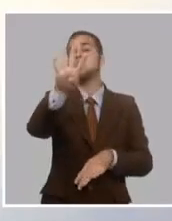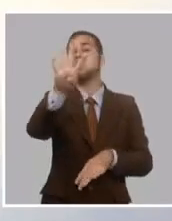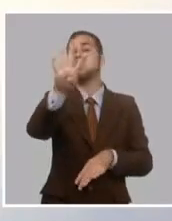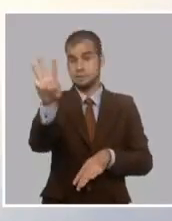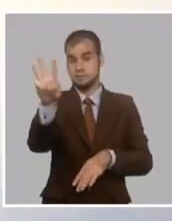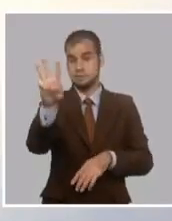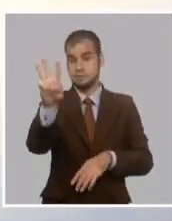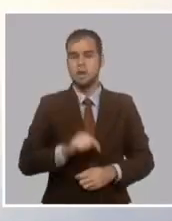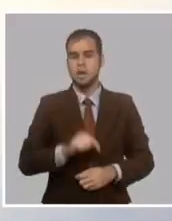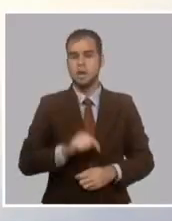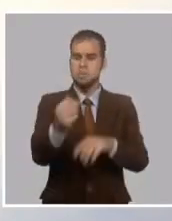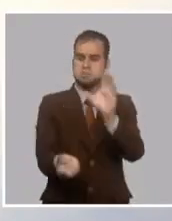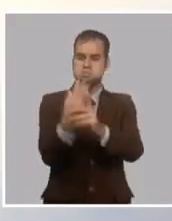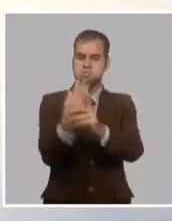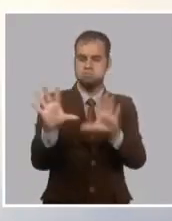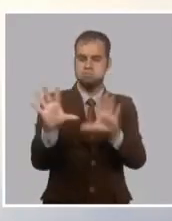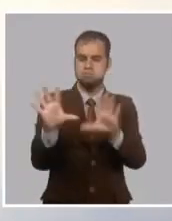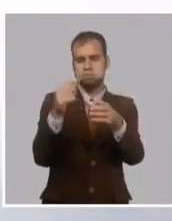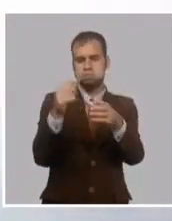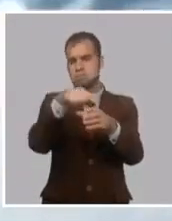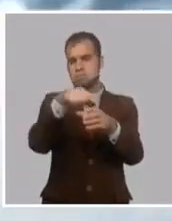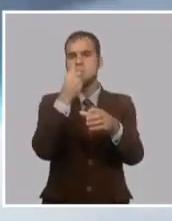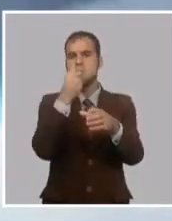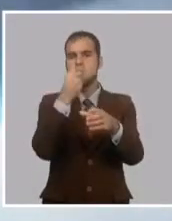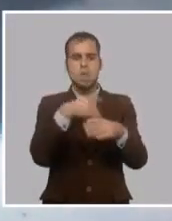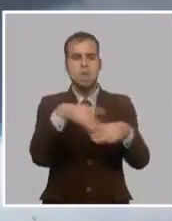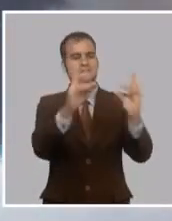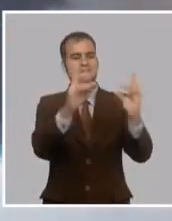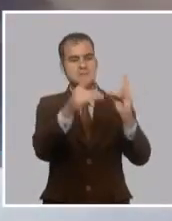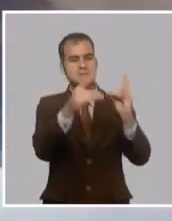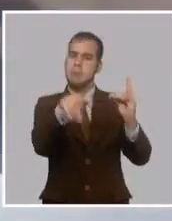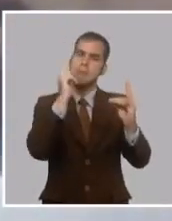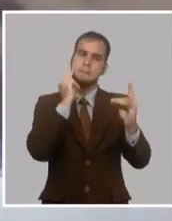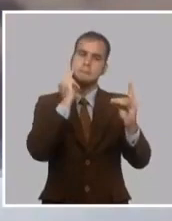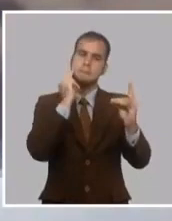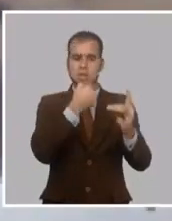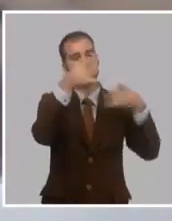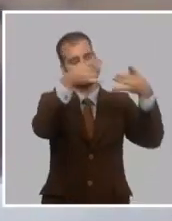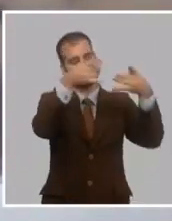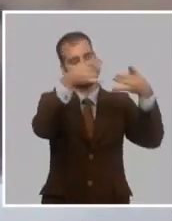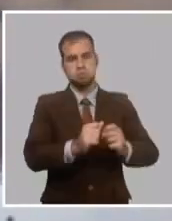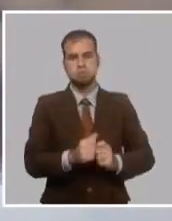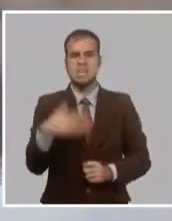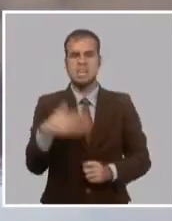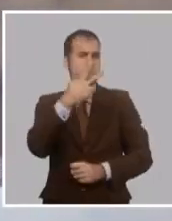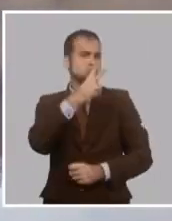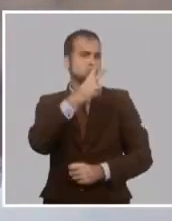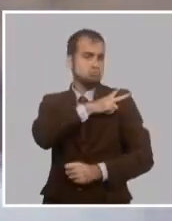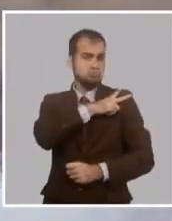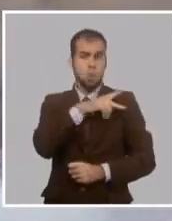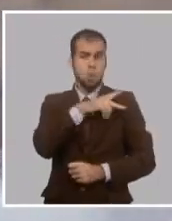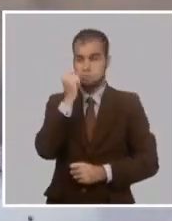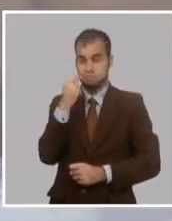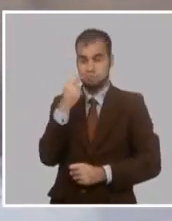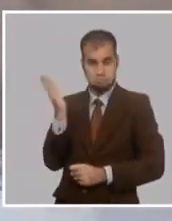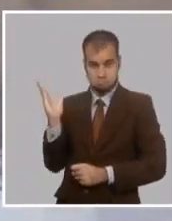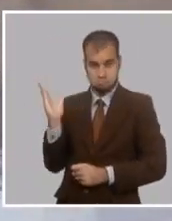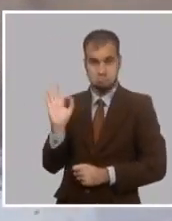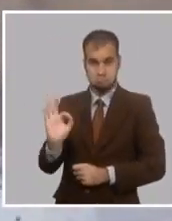se constituye el comité, una tumba digna para el apóstol. Fue su presidente, Felipe Salsines Morlote.